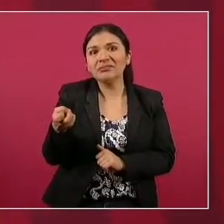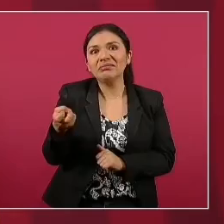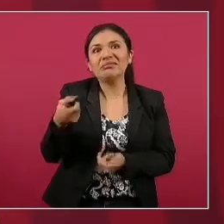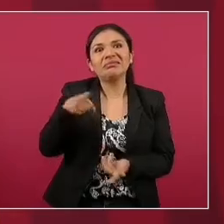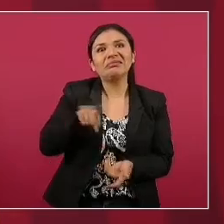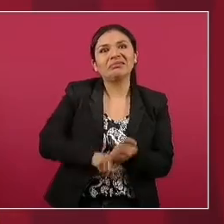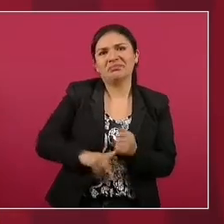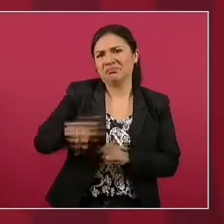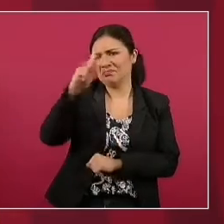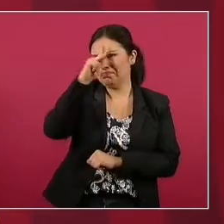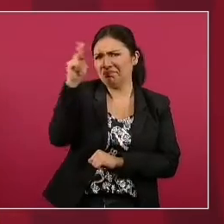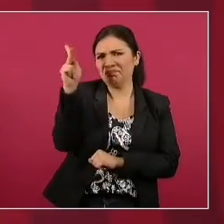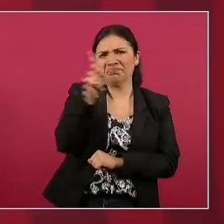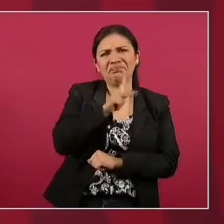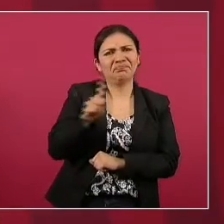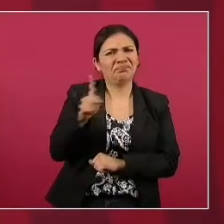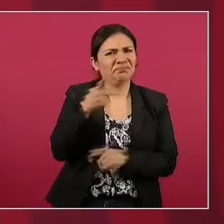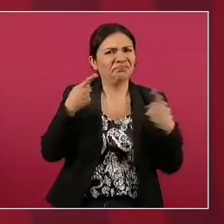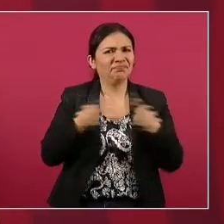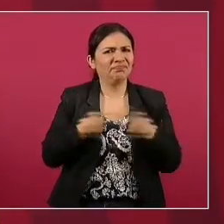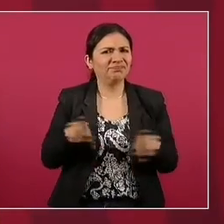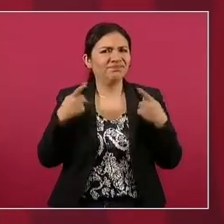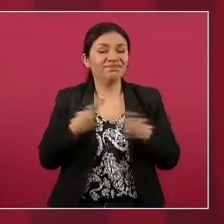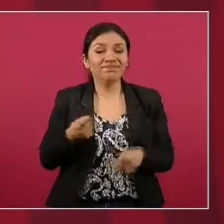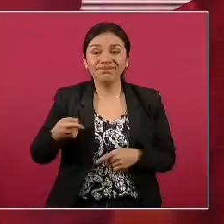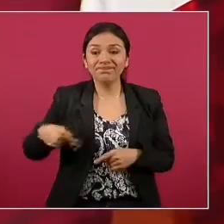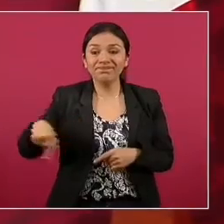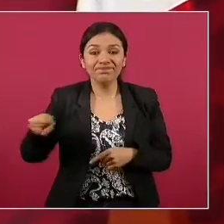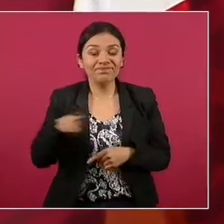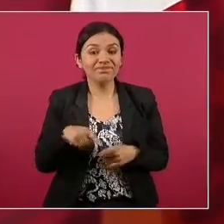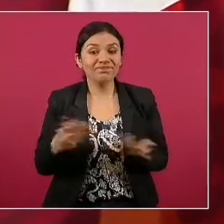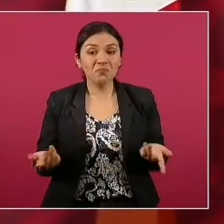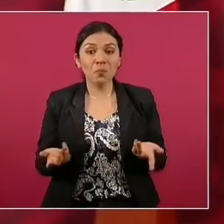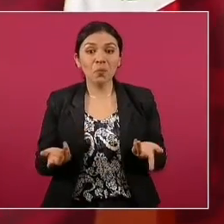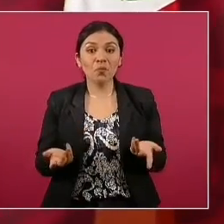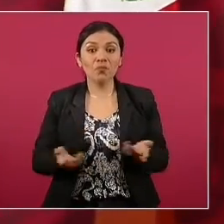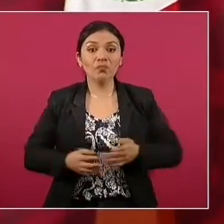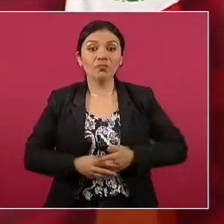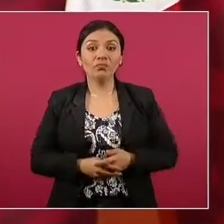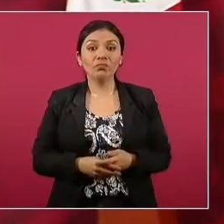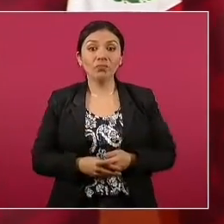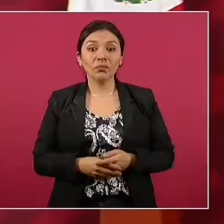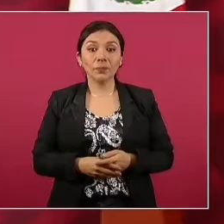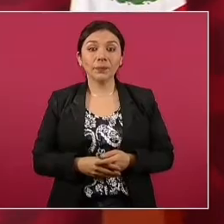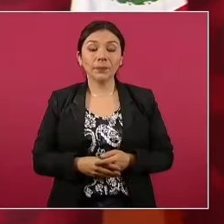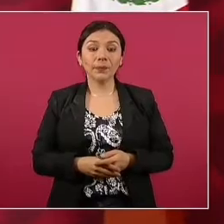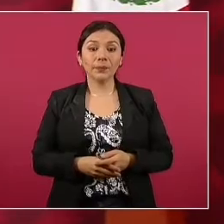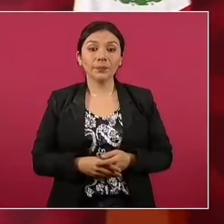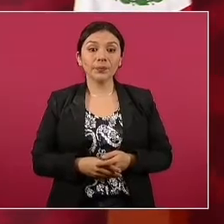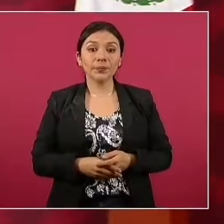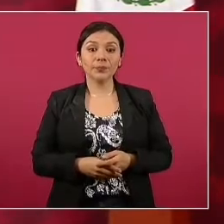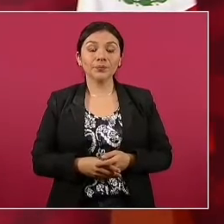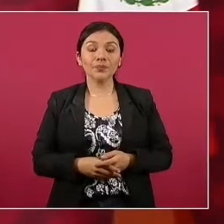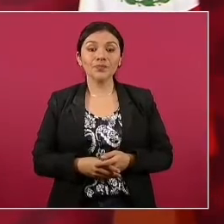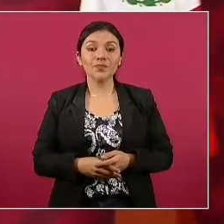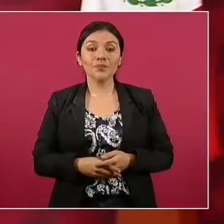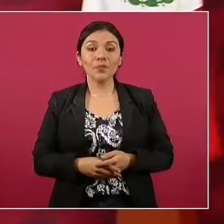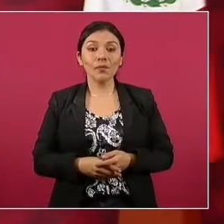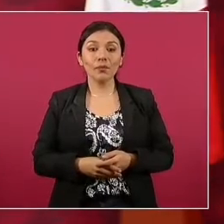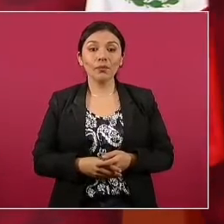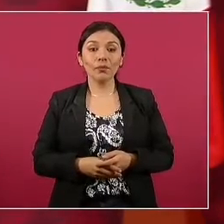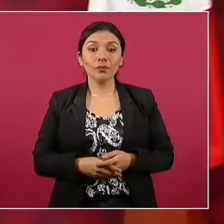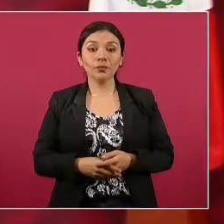peores, son los que